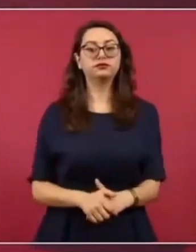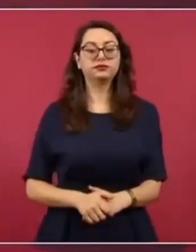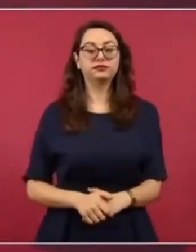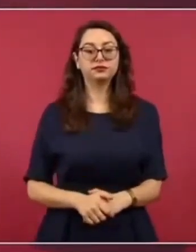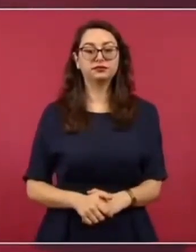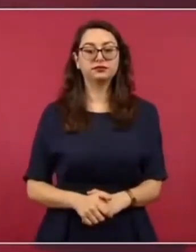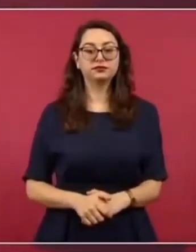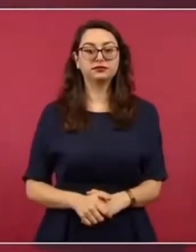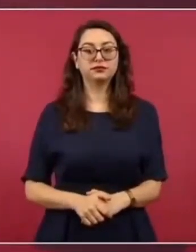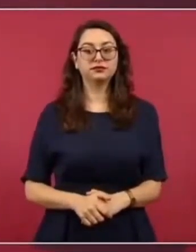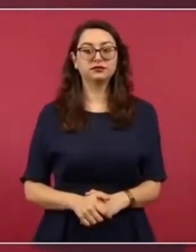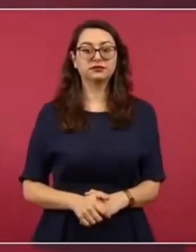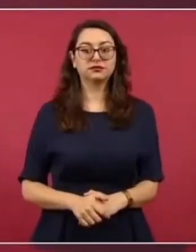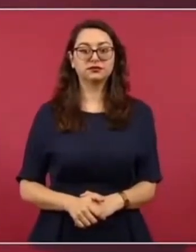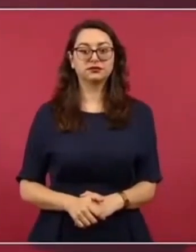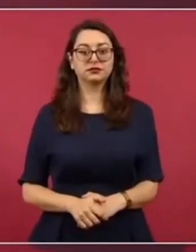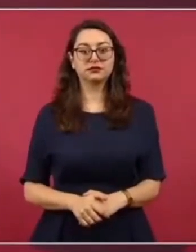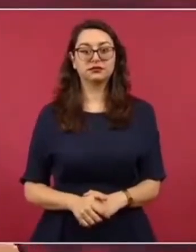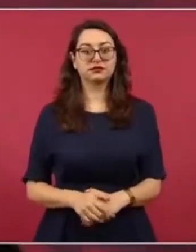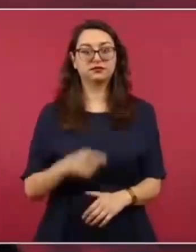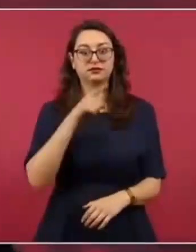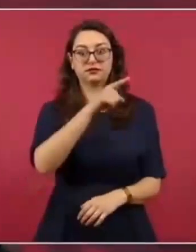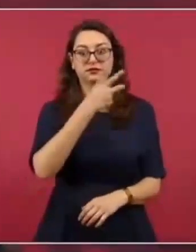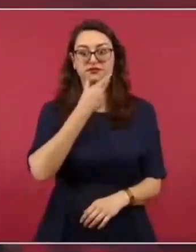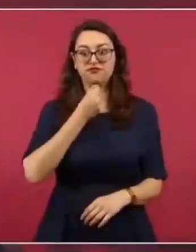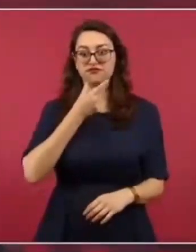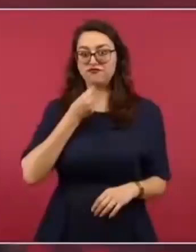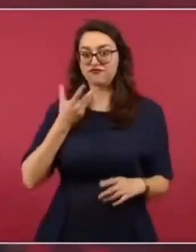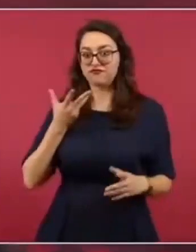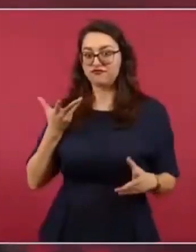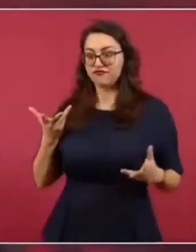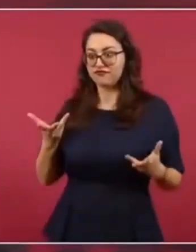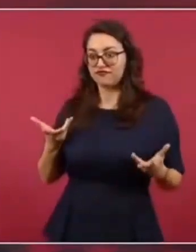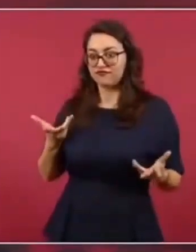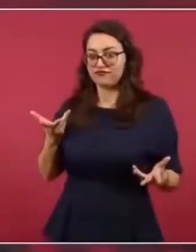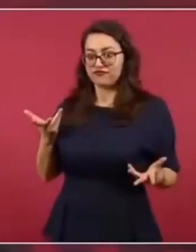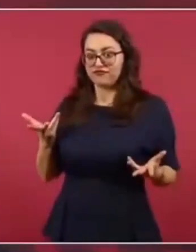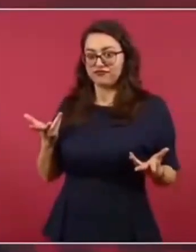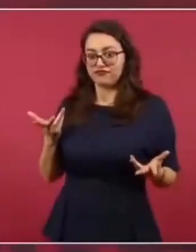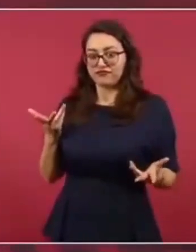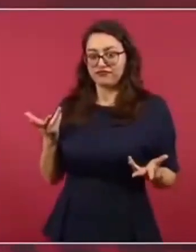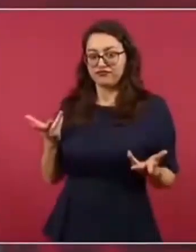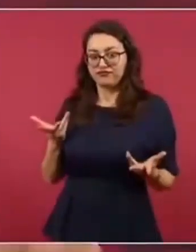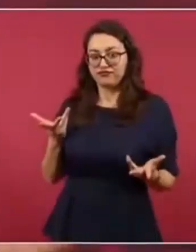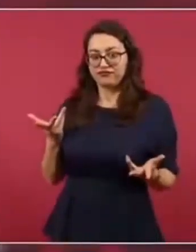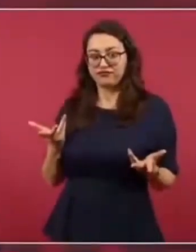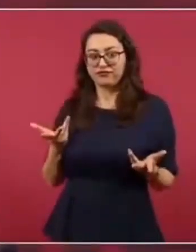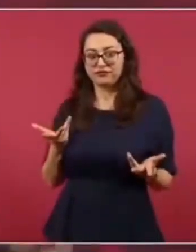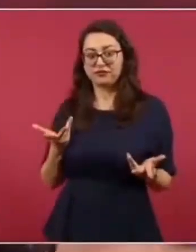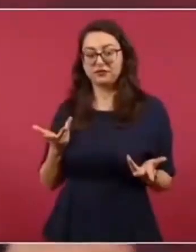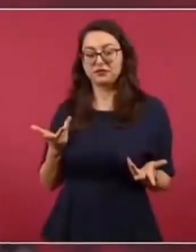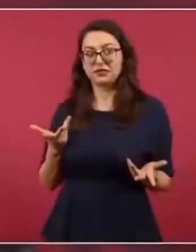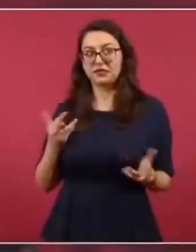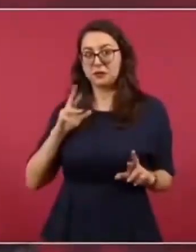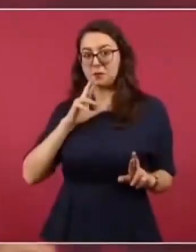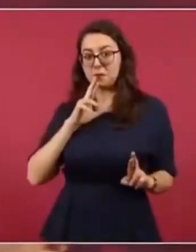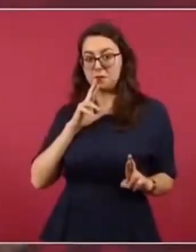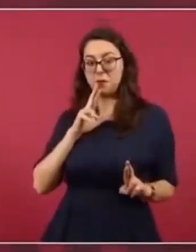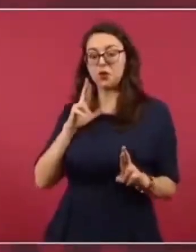Blinken le dice,